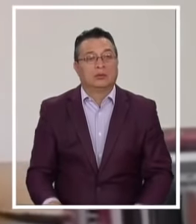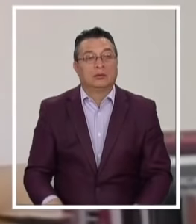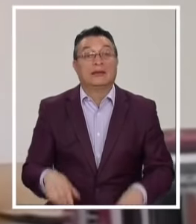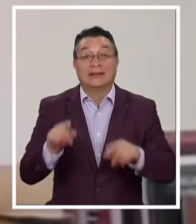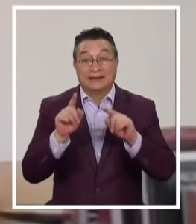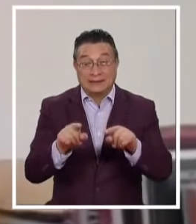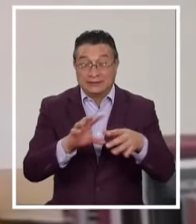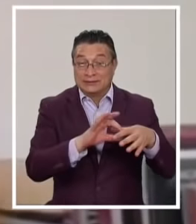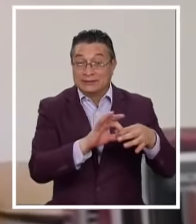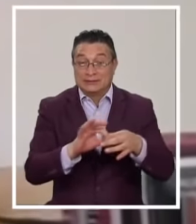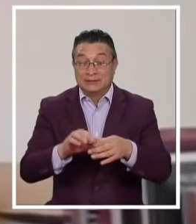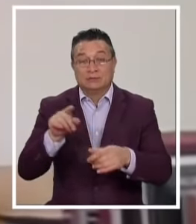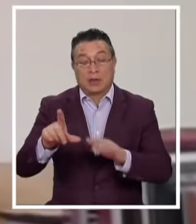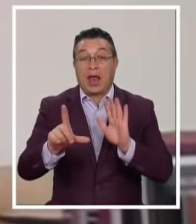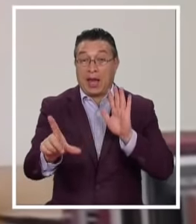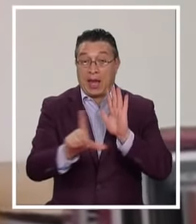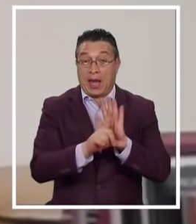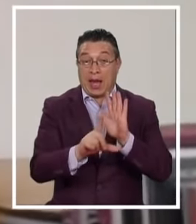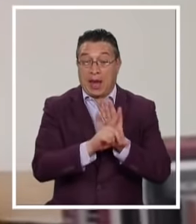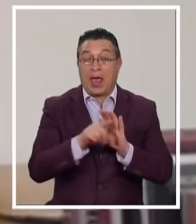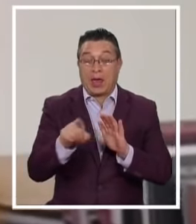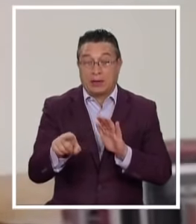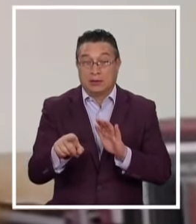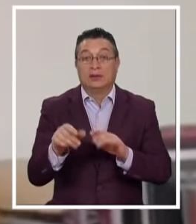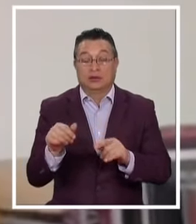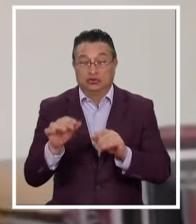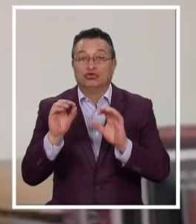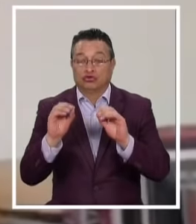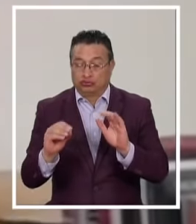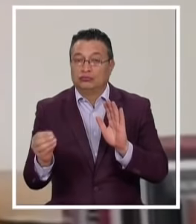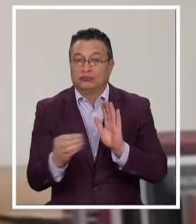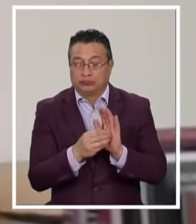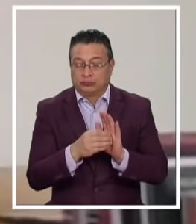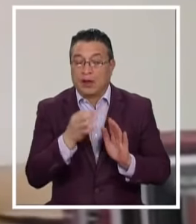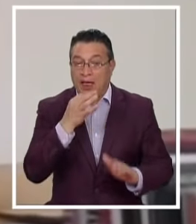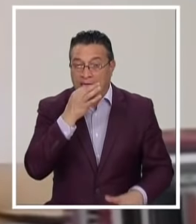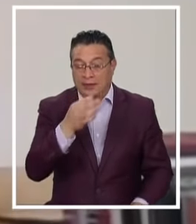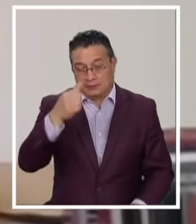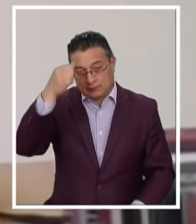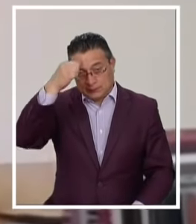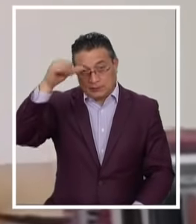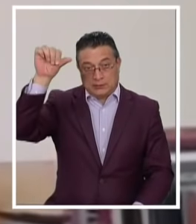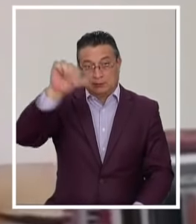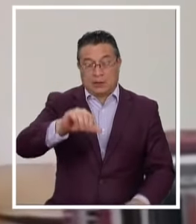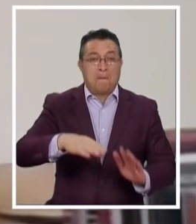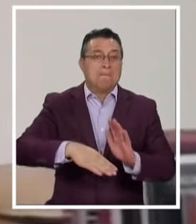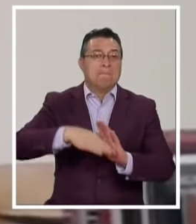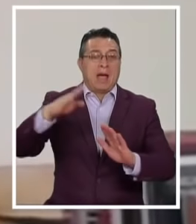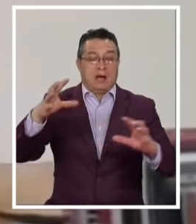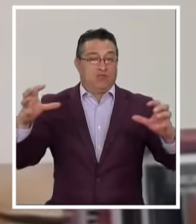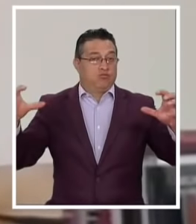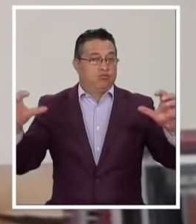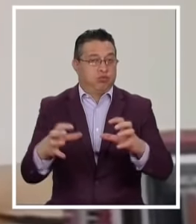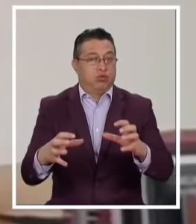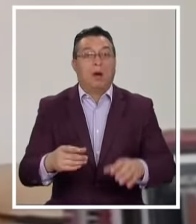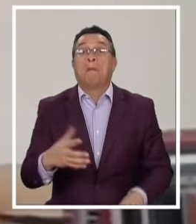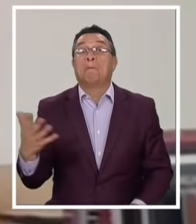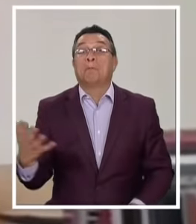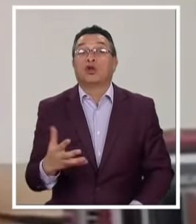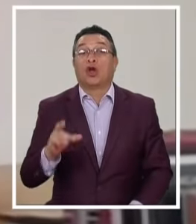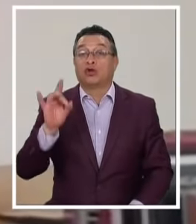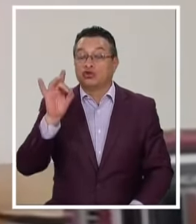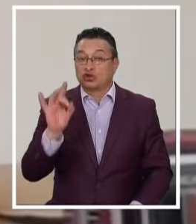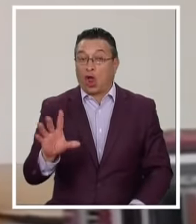caso Es la propia ley El propio código penal El que contempla Sanciones Más severas Porque No está